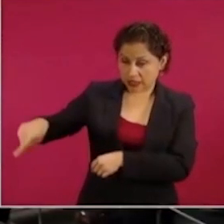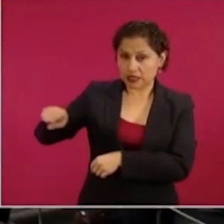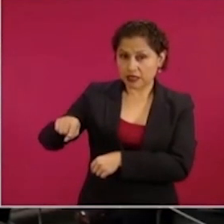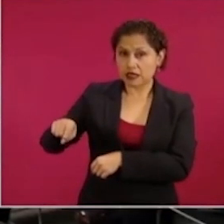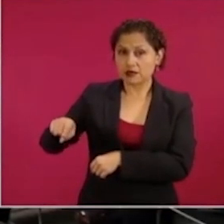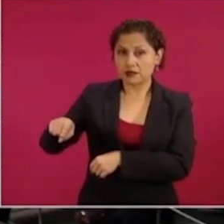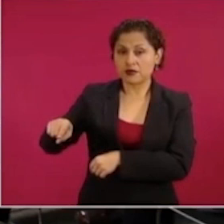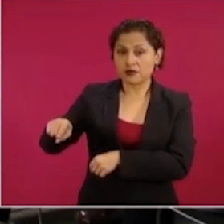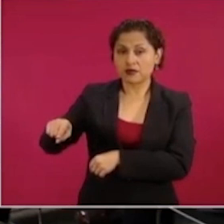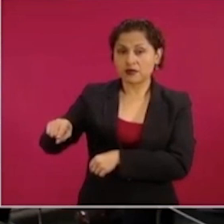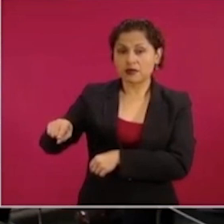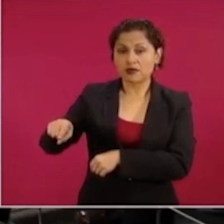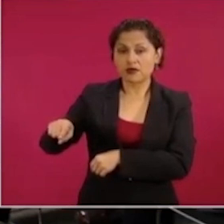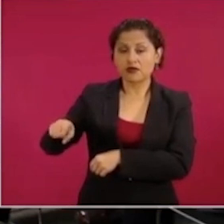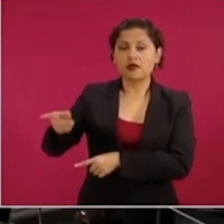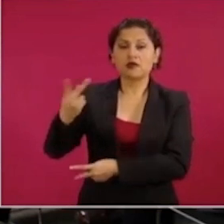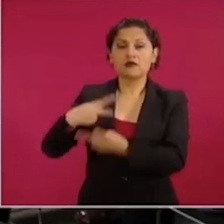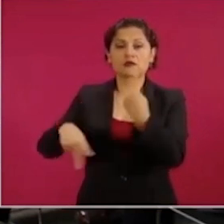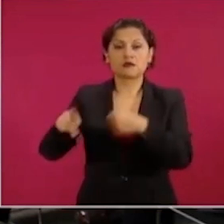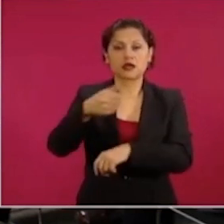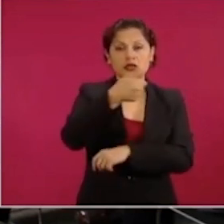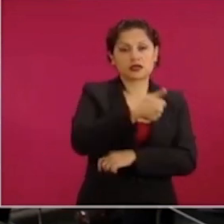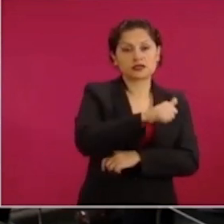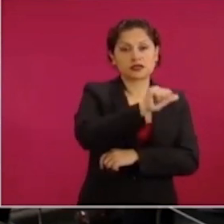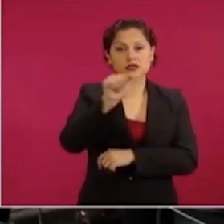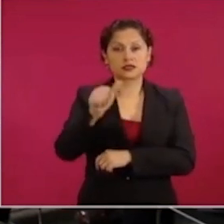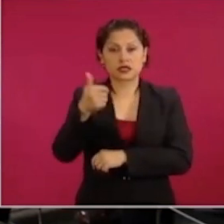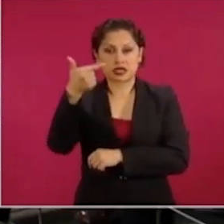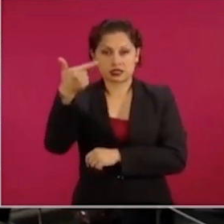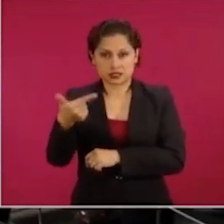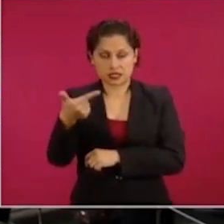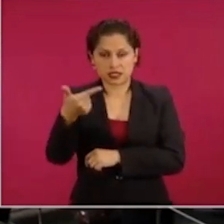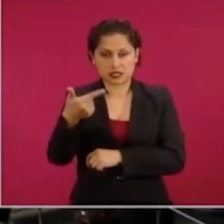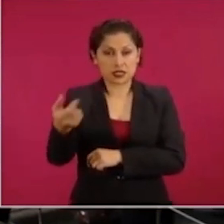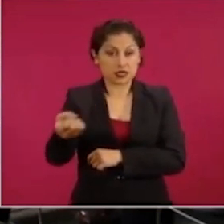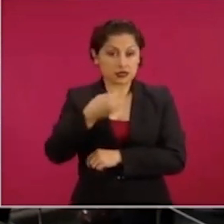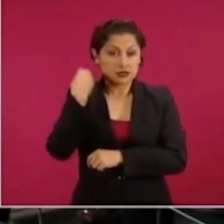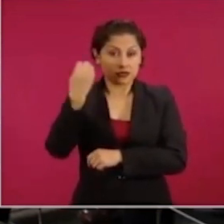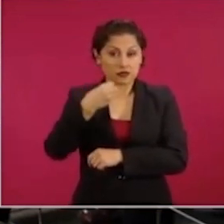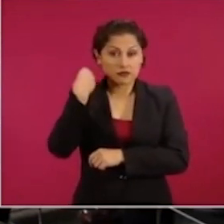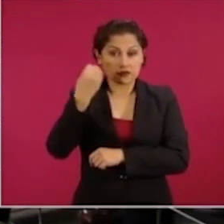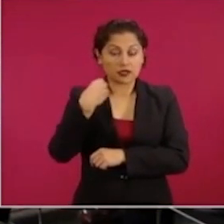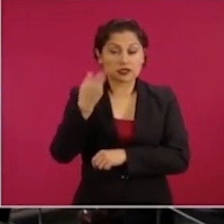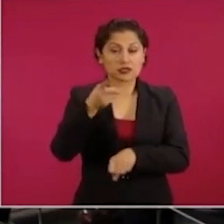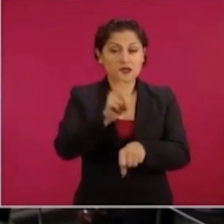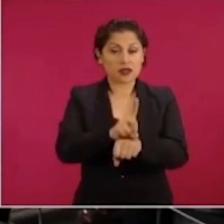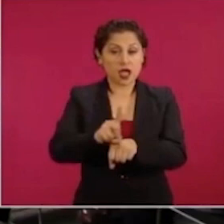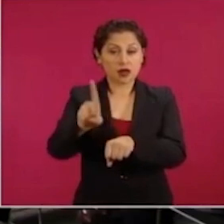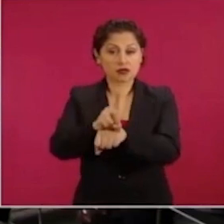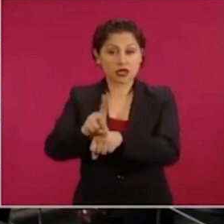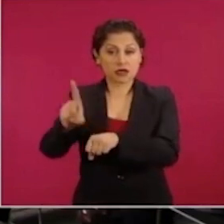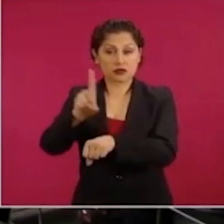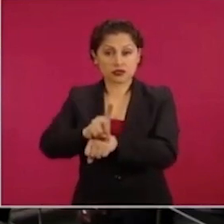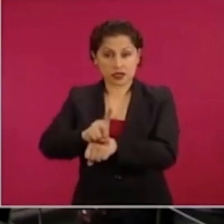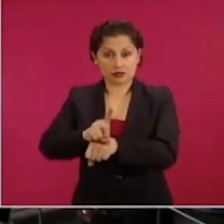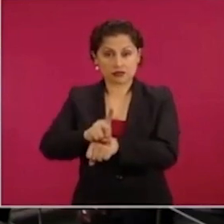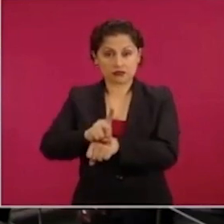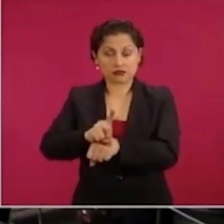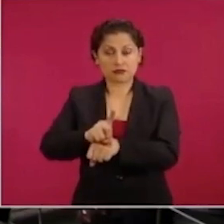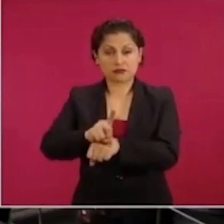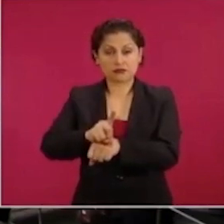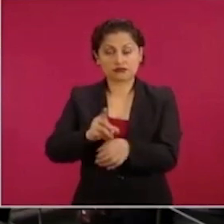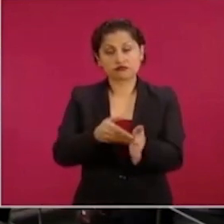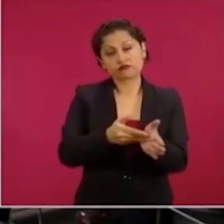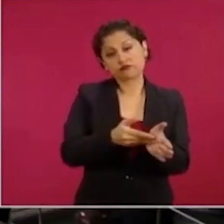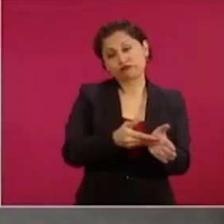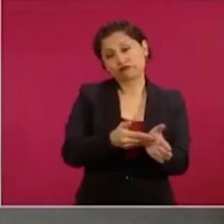de seis a siete todos los días hasta